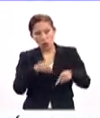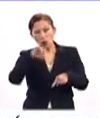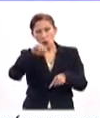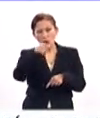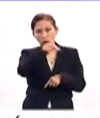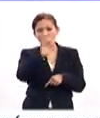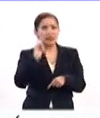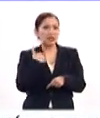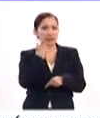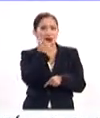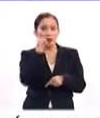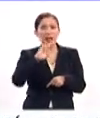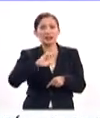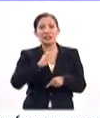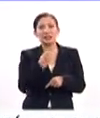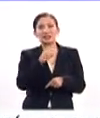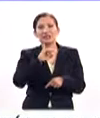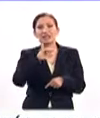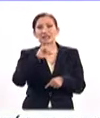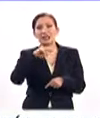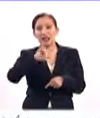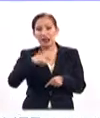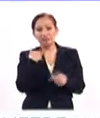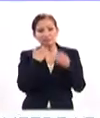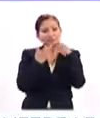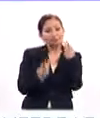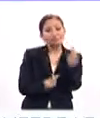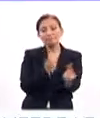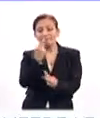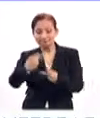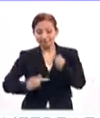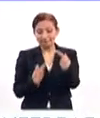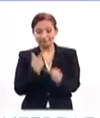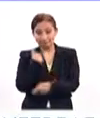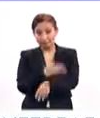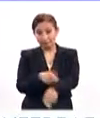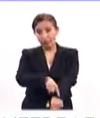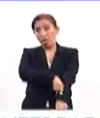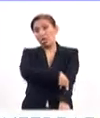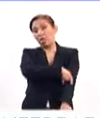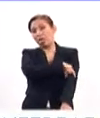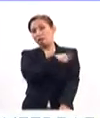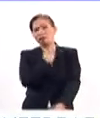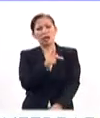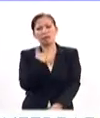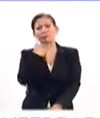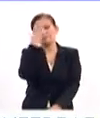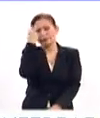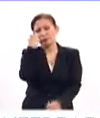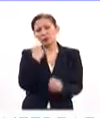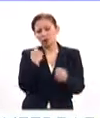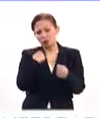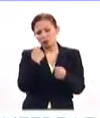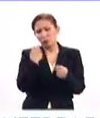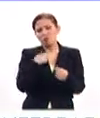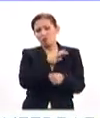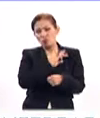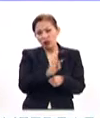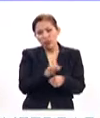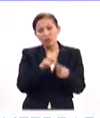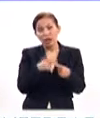otros exalumnos de Chivening y pues sí, es un proceso largo, pero pues aprendes mucho de ti mismo,